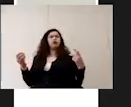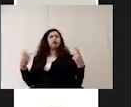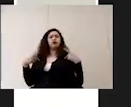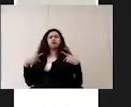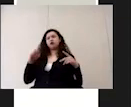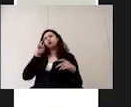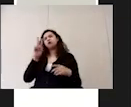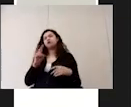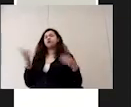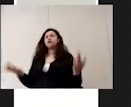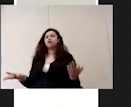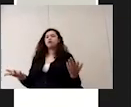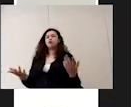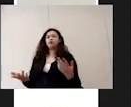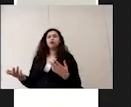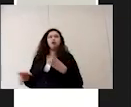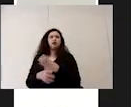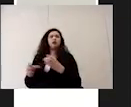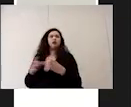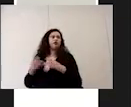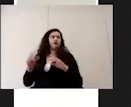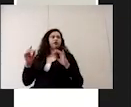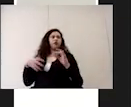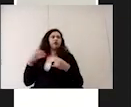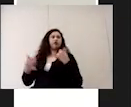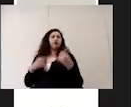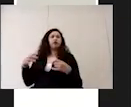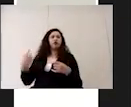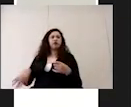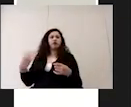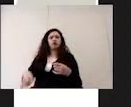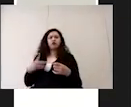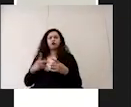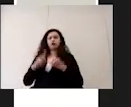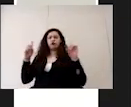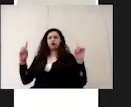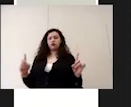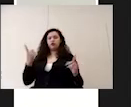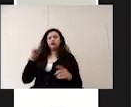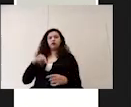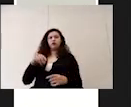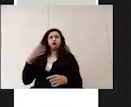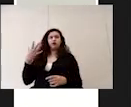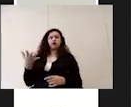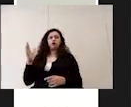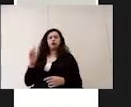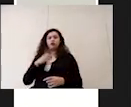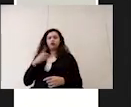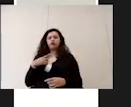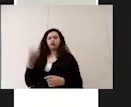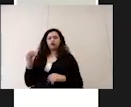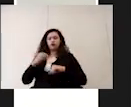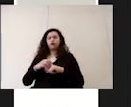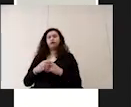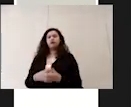que el montaje de los recursos didácticos debe garantizar la sana distancia de por lo menos metro y medio que